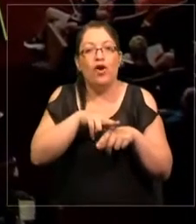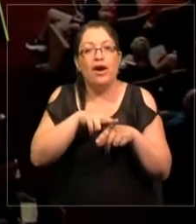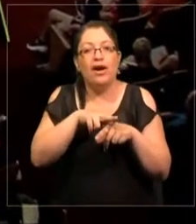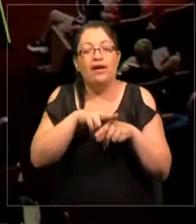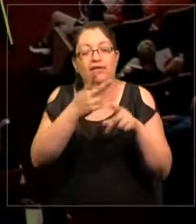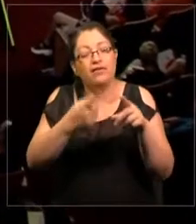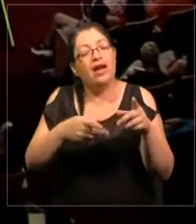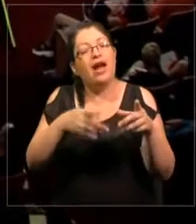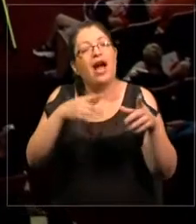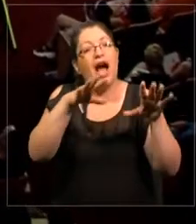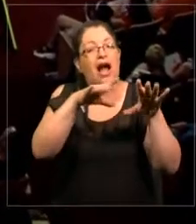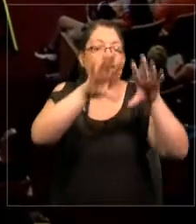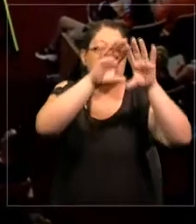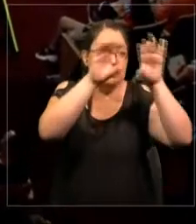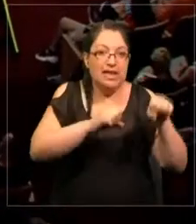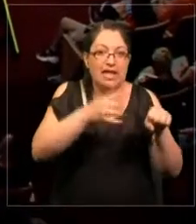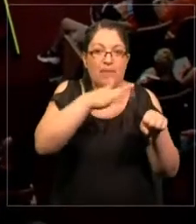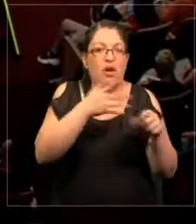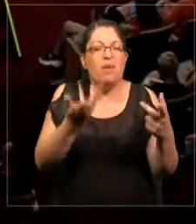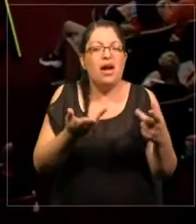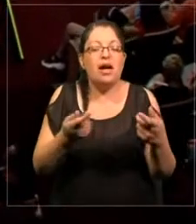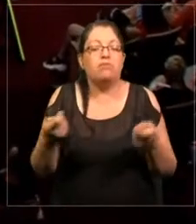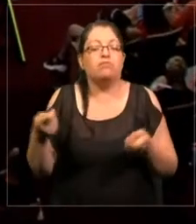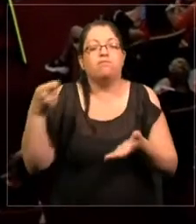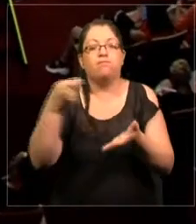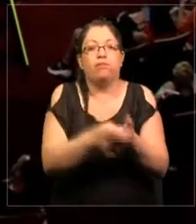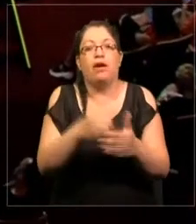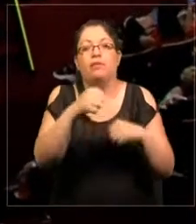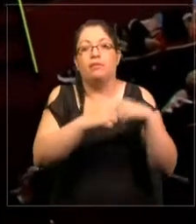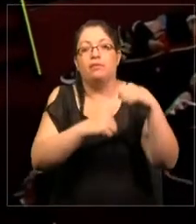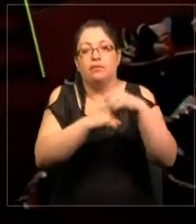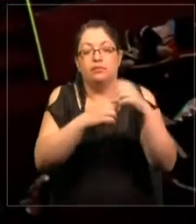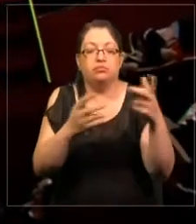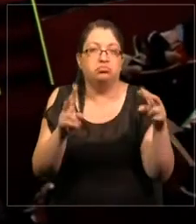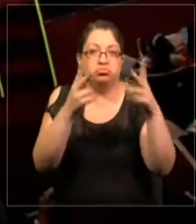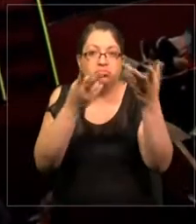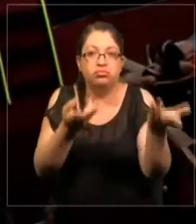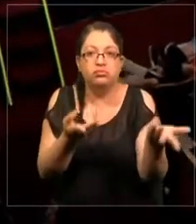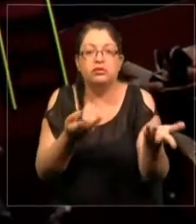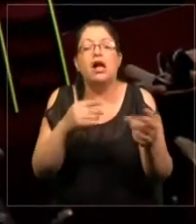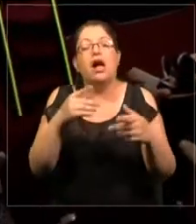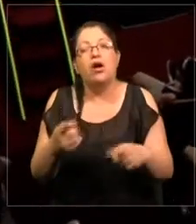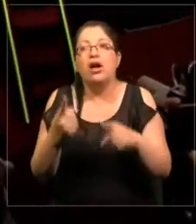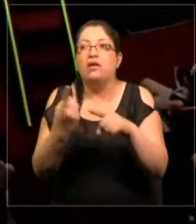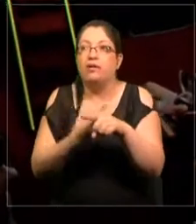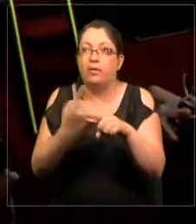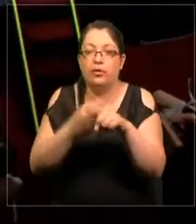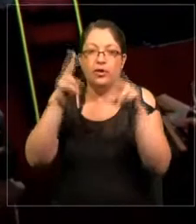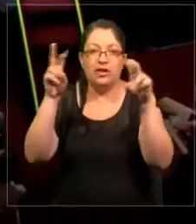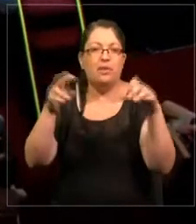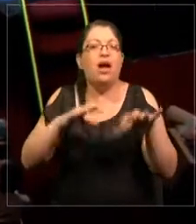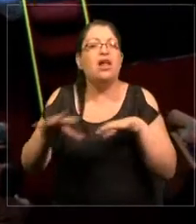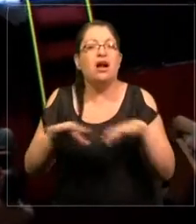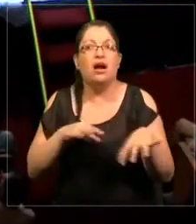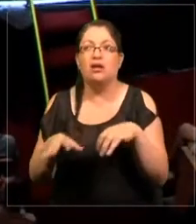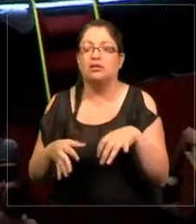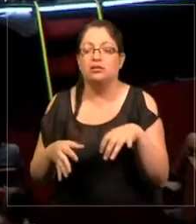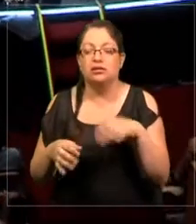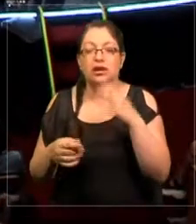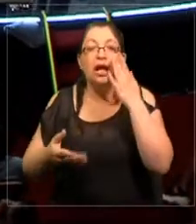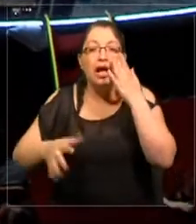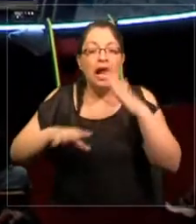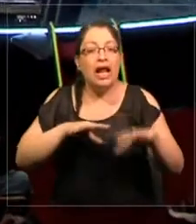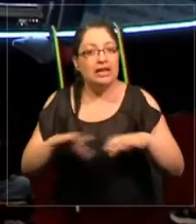para ser invertido en infraestructura. Ahora vamos a hablar sobre las acciones. Las